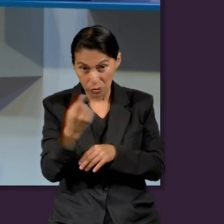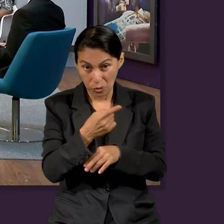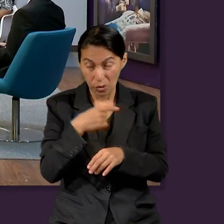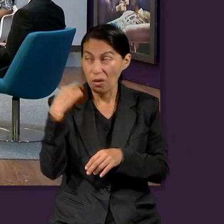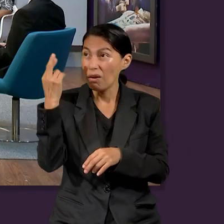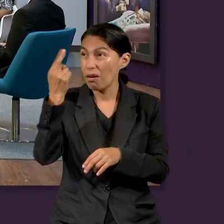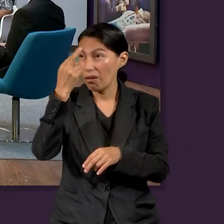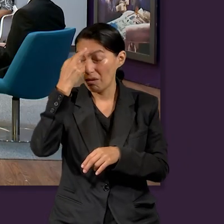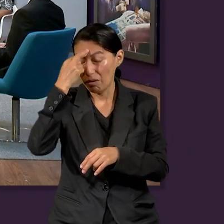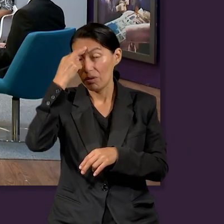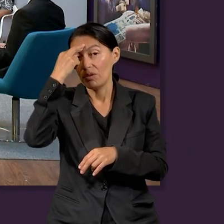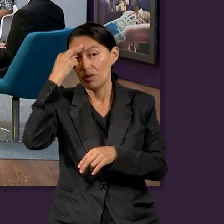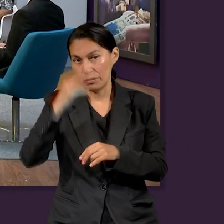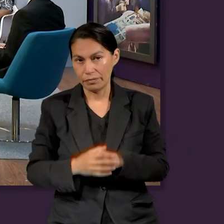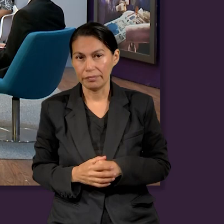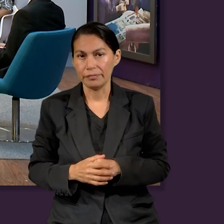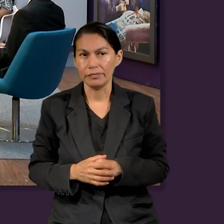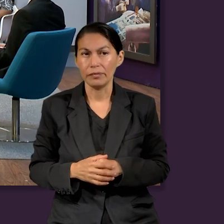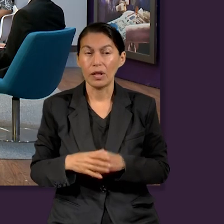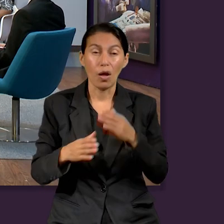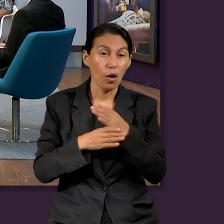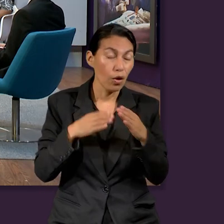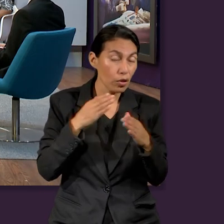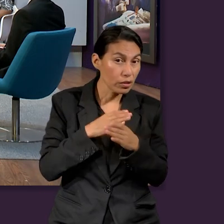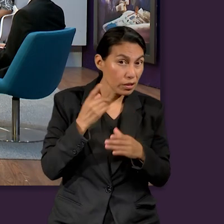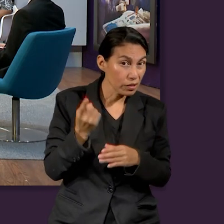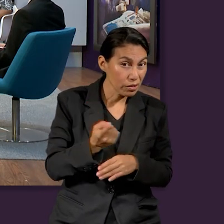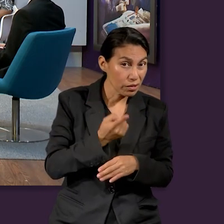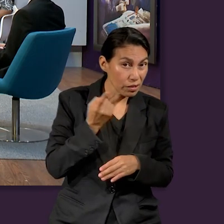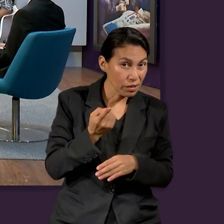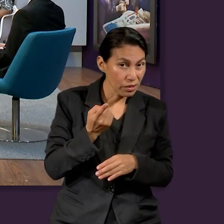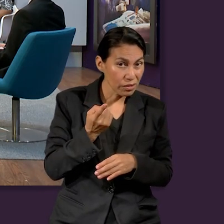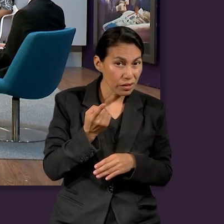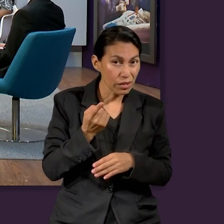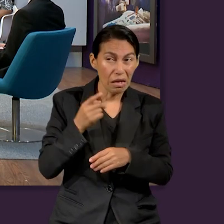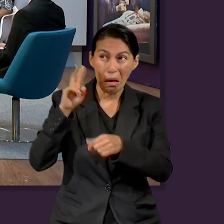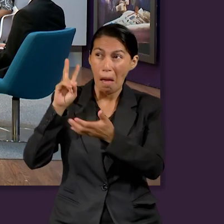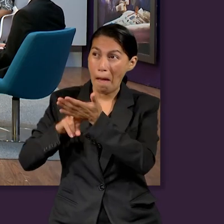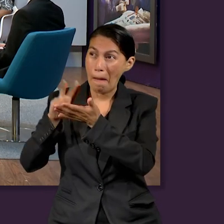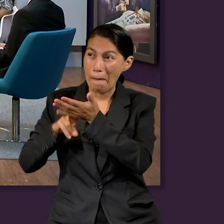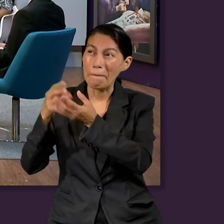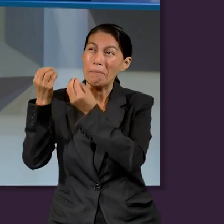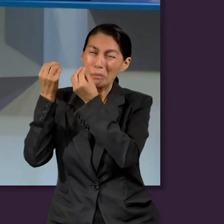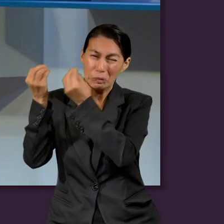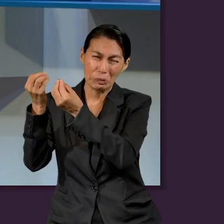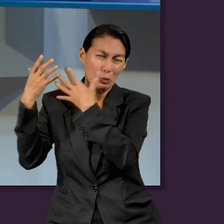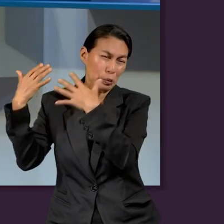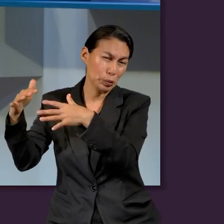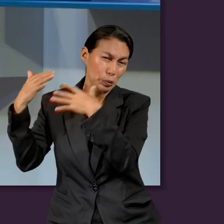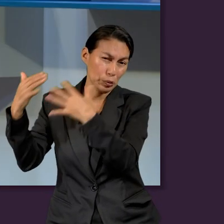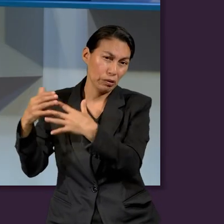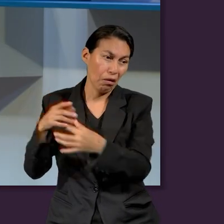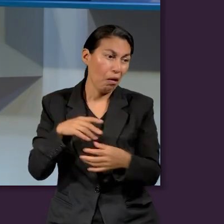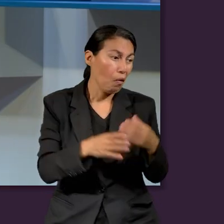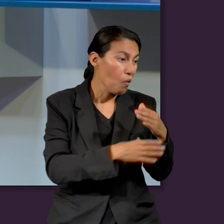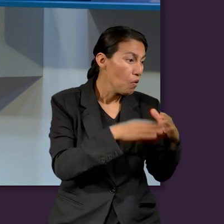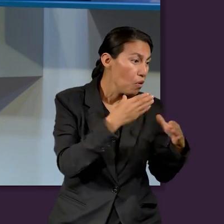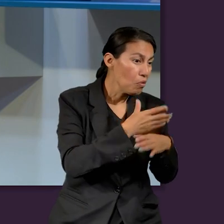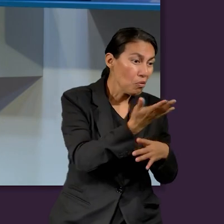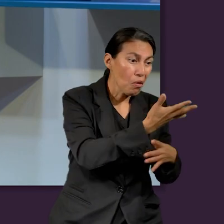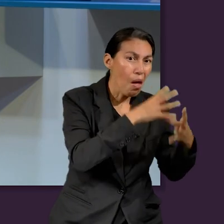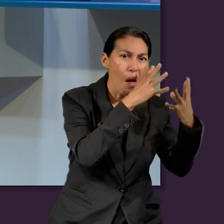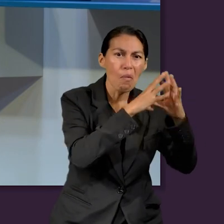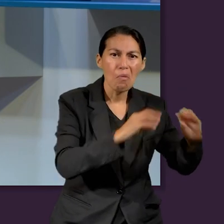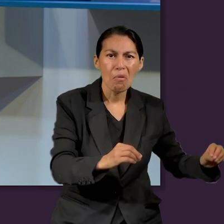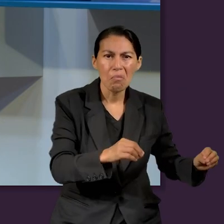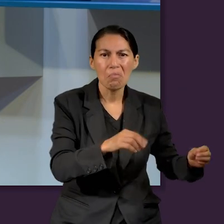reconocer el asunto que las cosas eternas valen más que las cosas pasajeras. Entender que lo